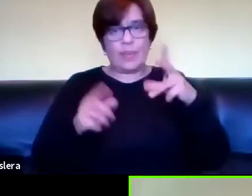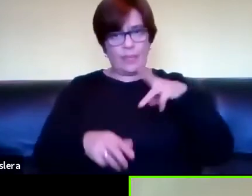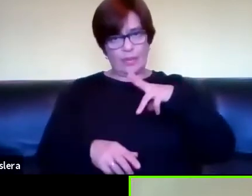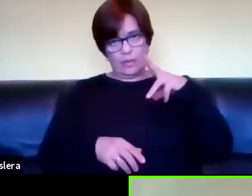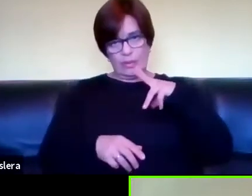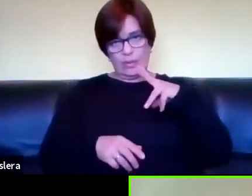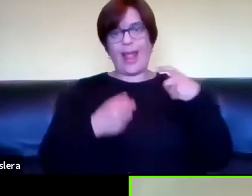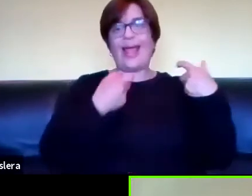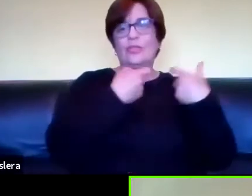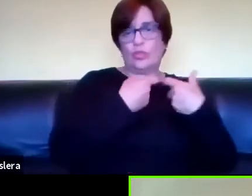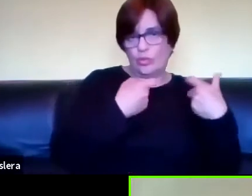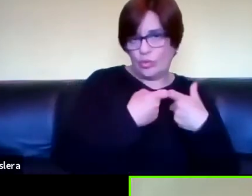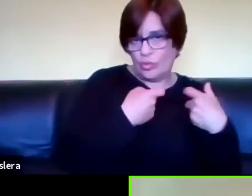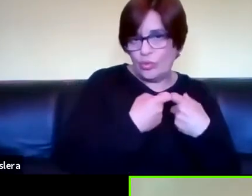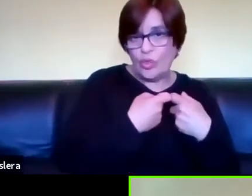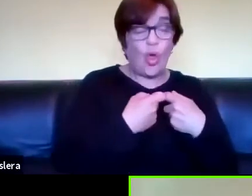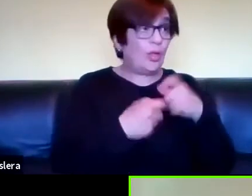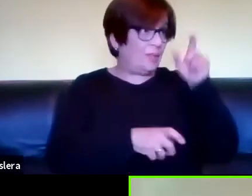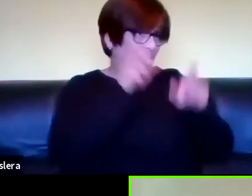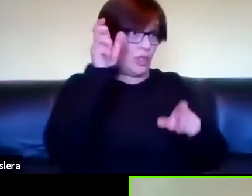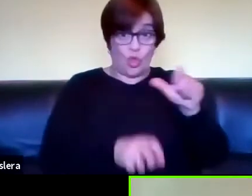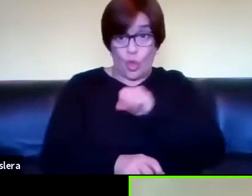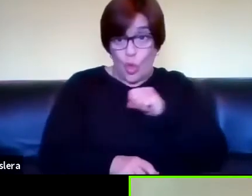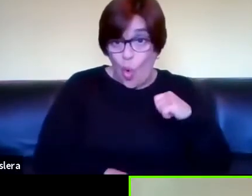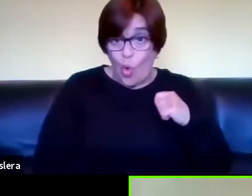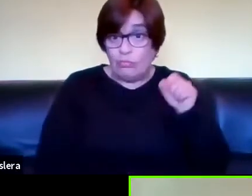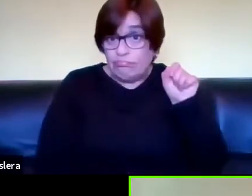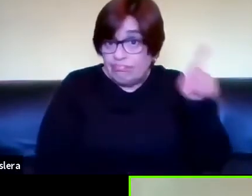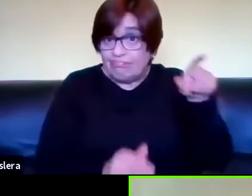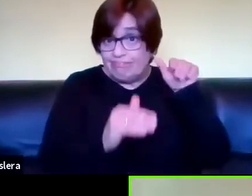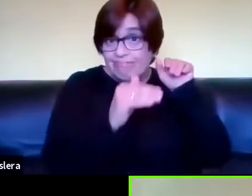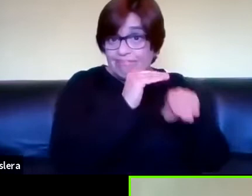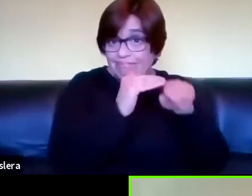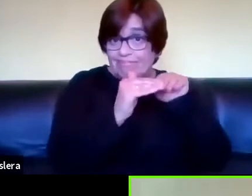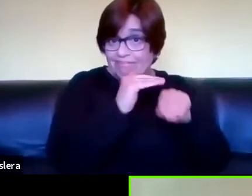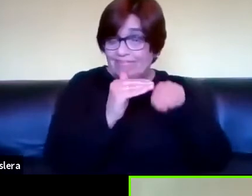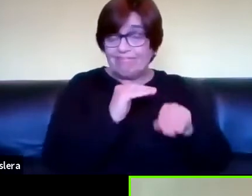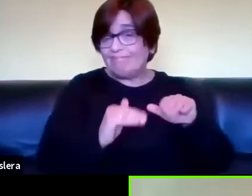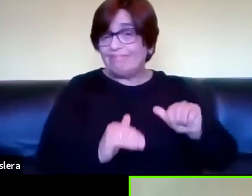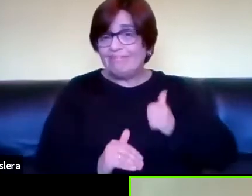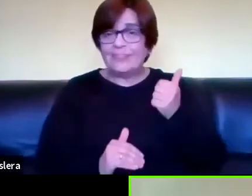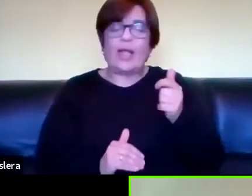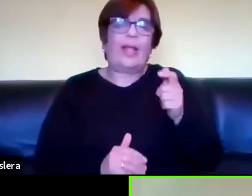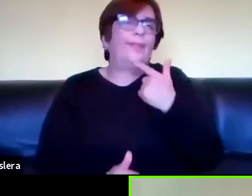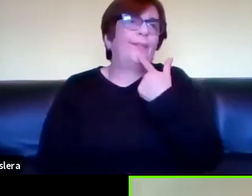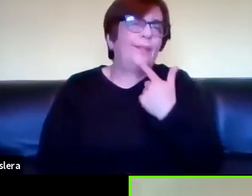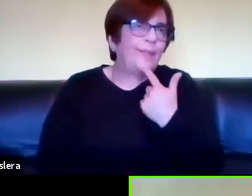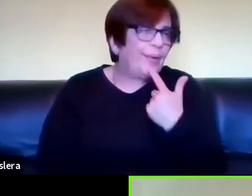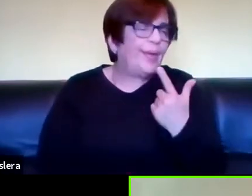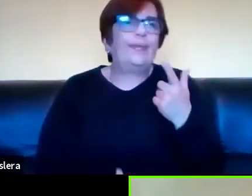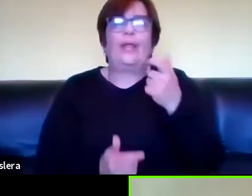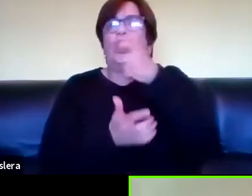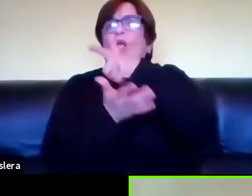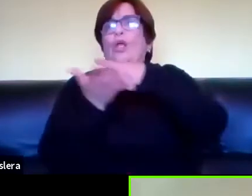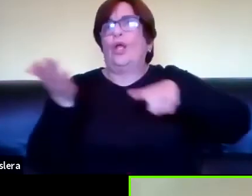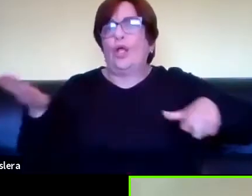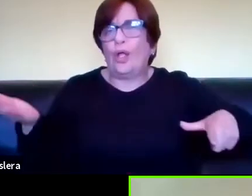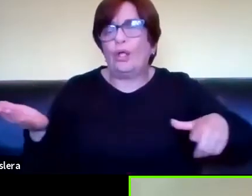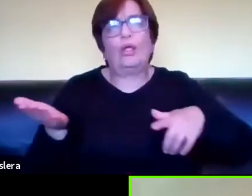y de asociación e individuos que están generando reservorios con todos estos textos que son políticos literarios